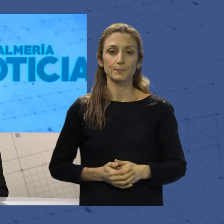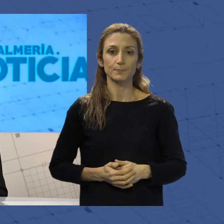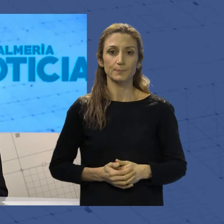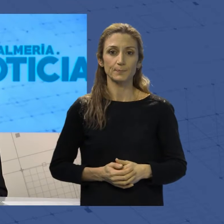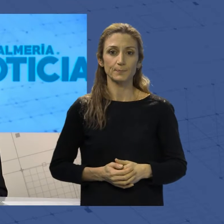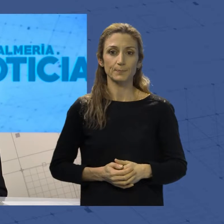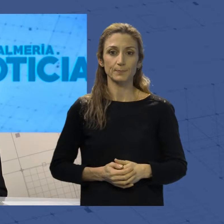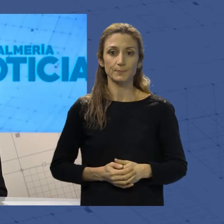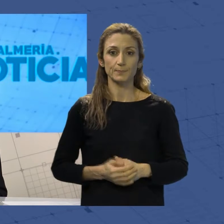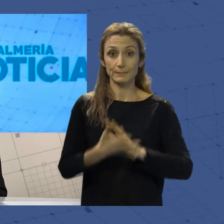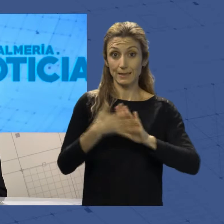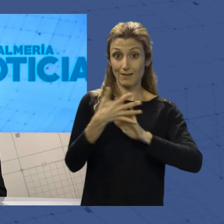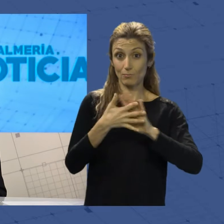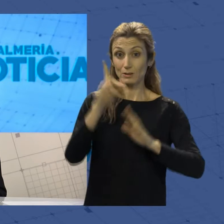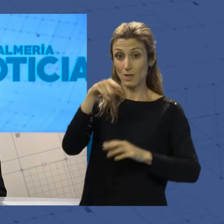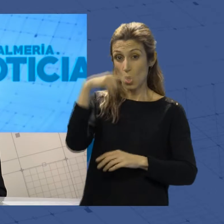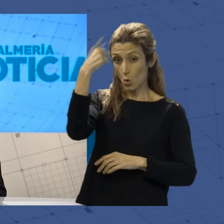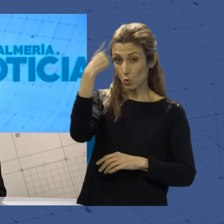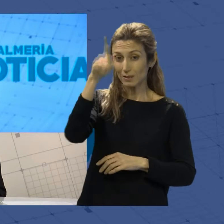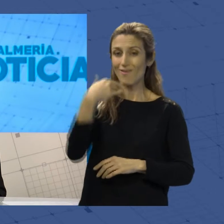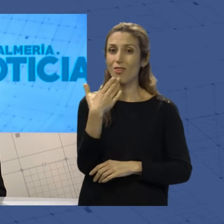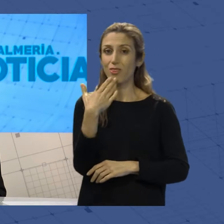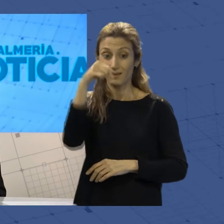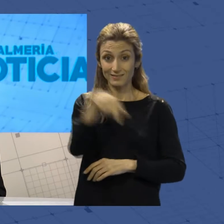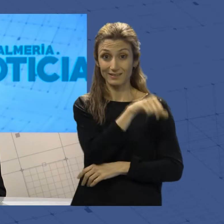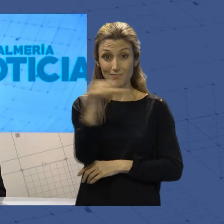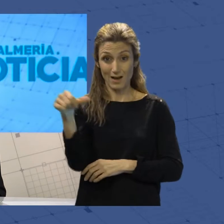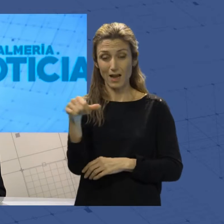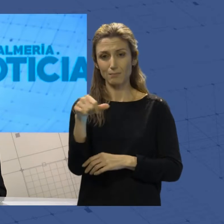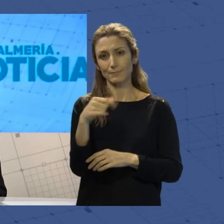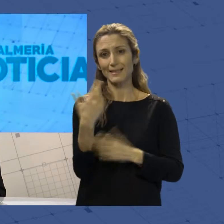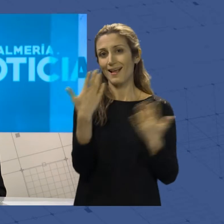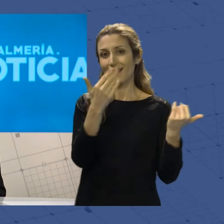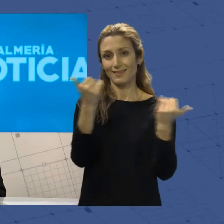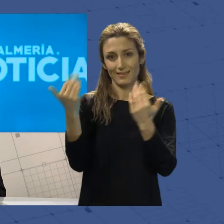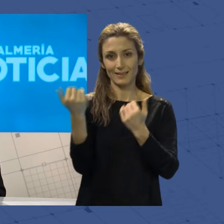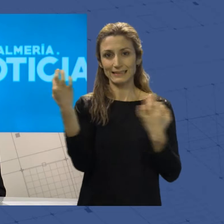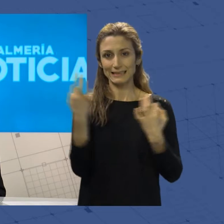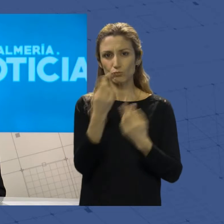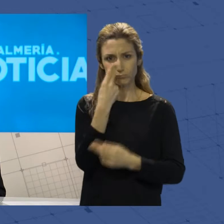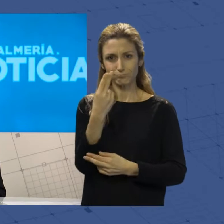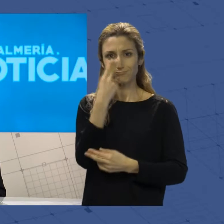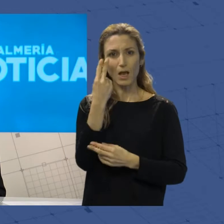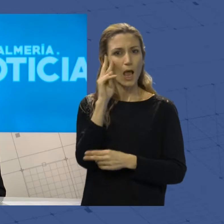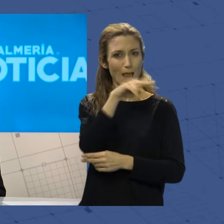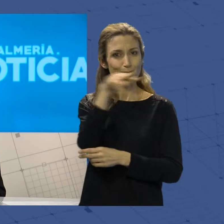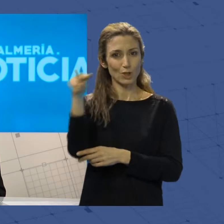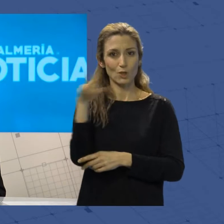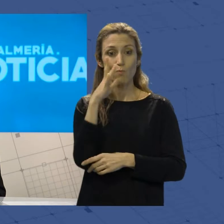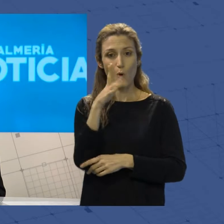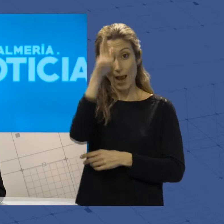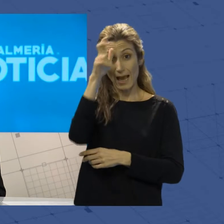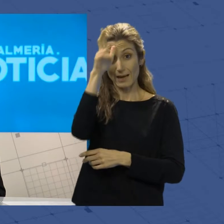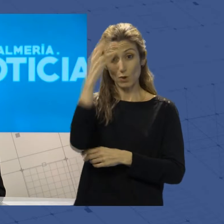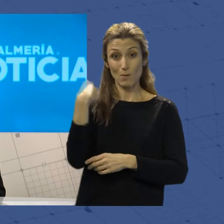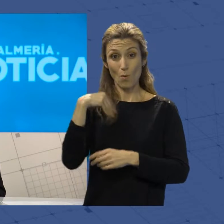Y les hablamos de cultura y de ocio. Esta semana hemos despedido una interesante exposición sobre Egipto en el